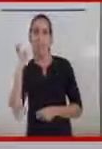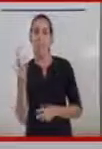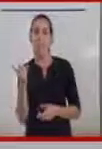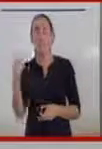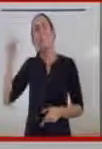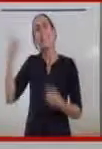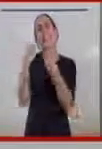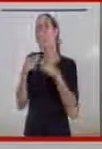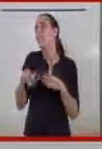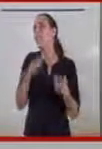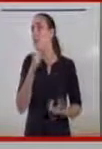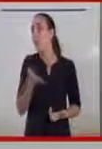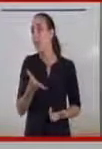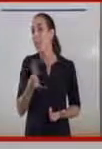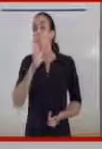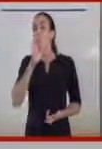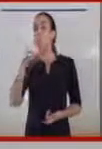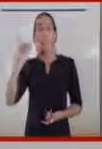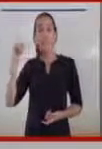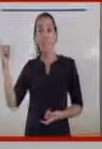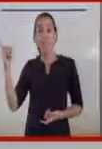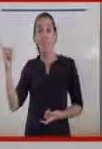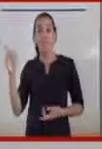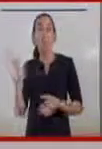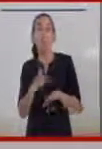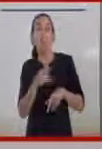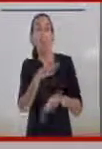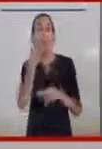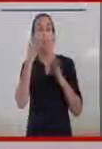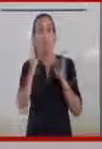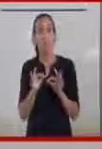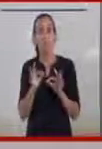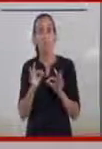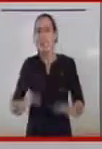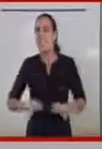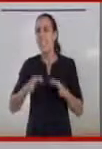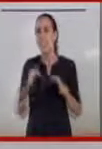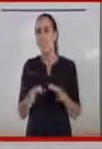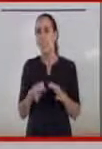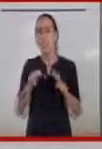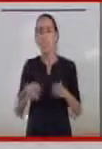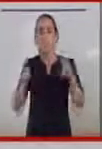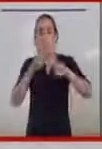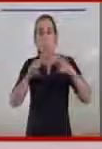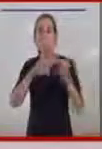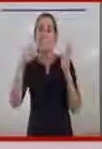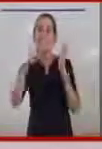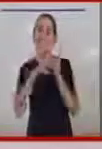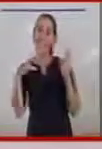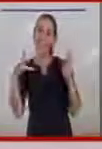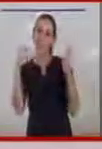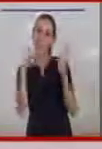diferencias que tiene, pues son que además de que es una calidad, siempre buscamos un producto que sea calidad diet,